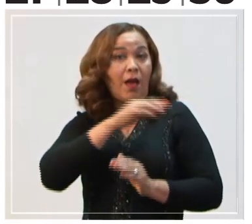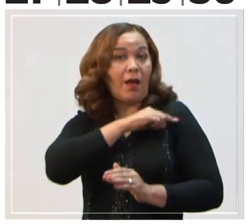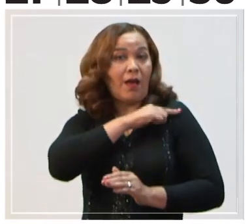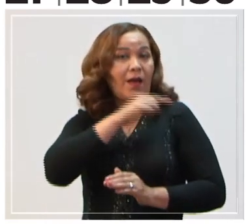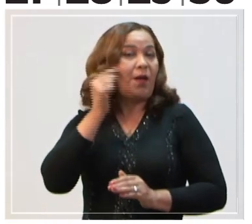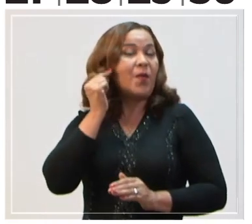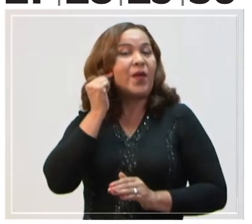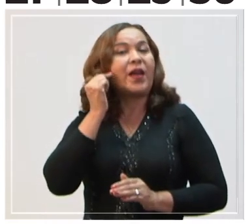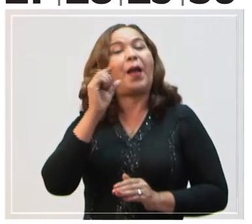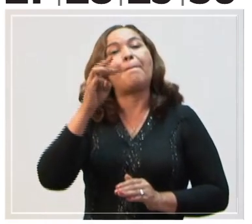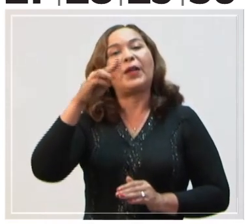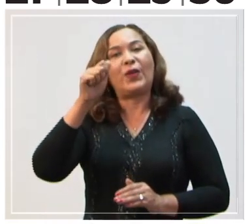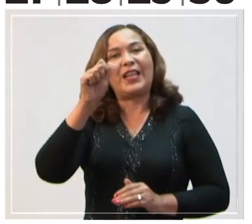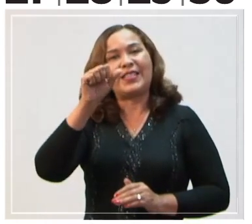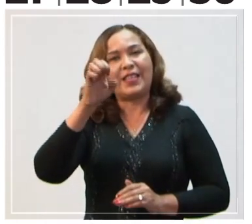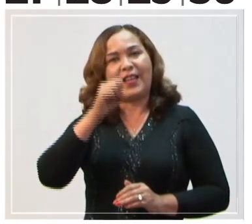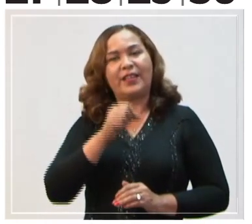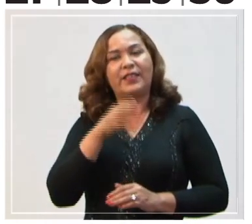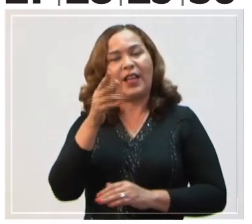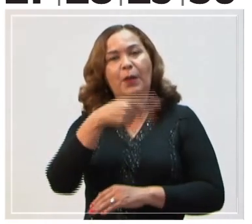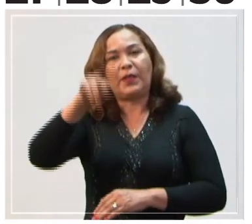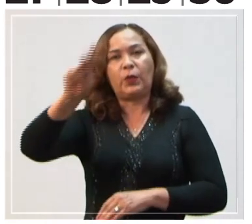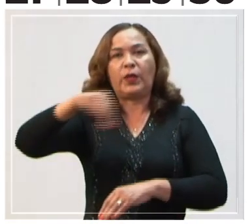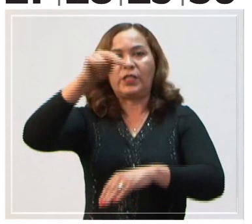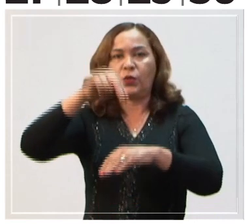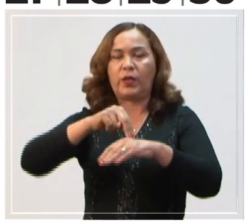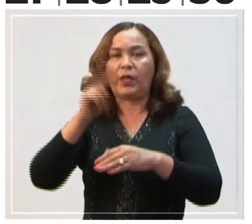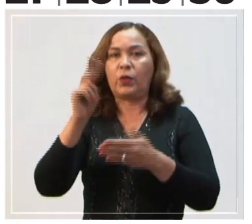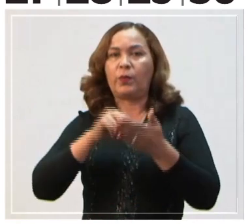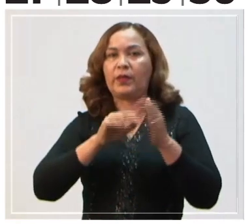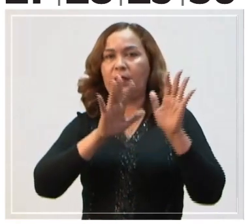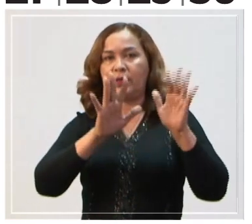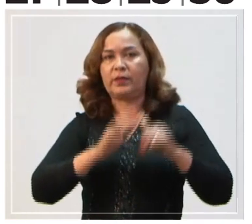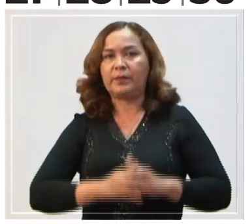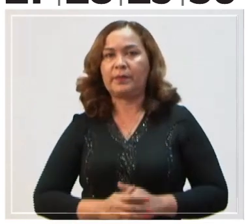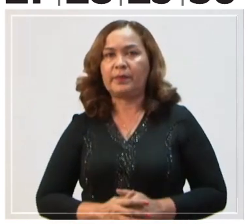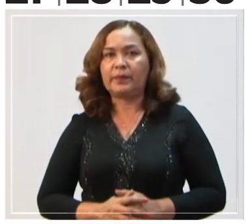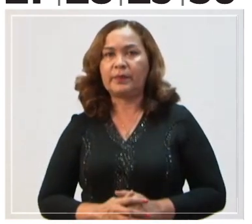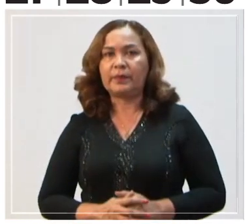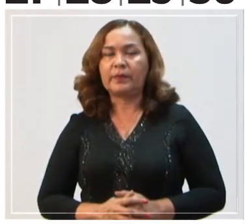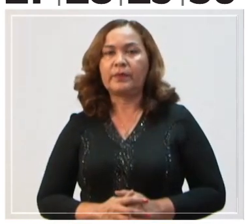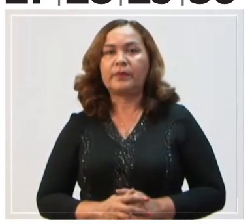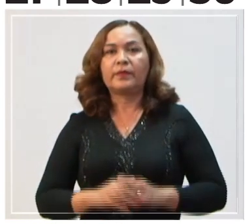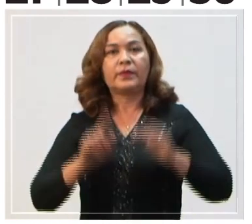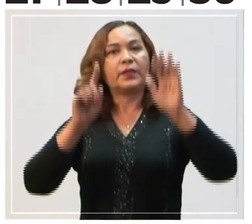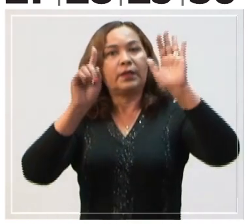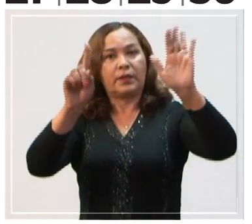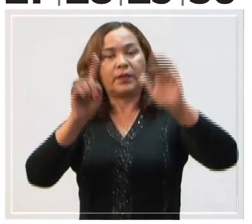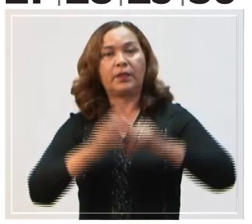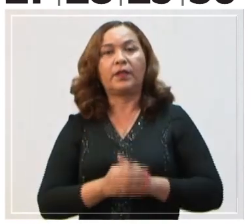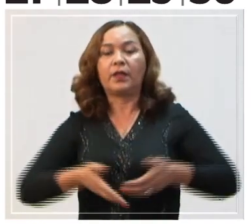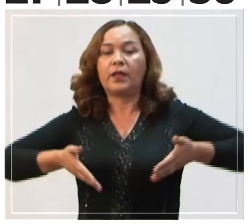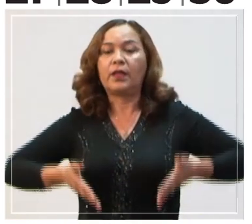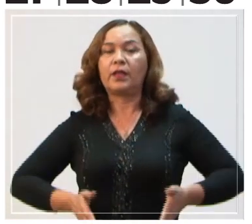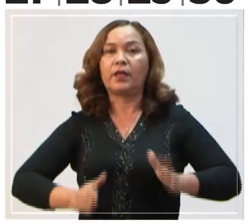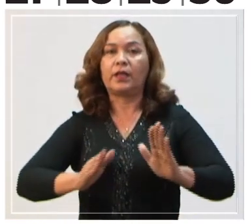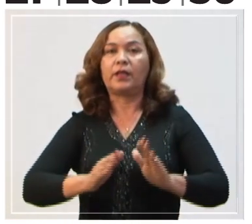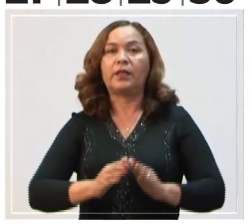Generala Manuela Sáenz al Panteón Nacional, 2010. Día 6.